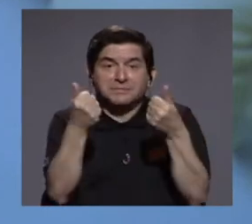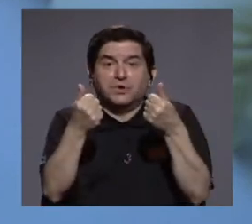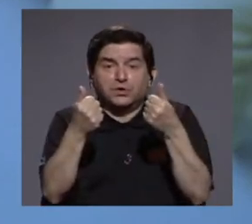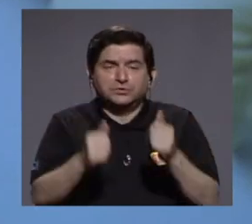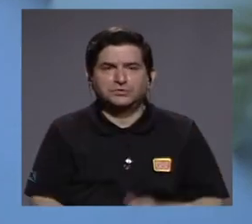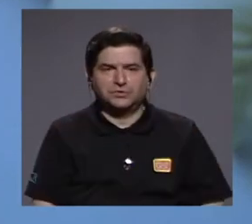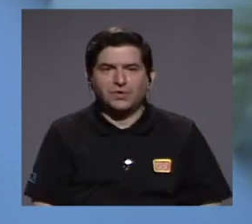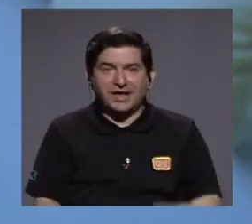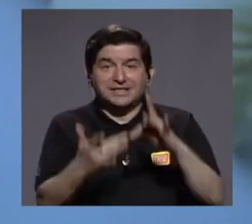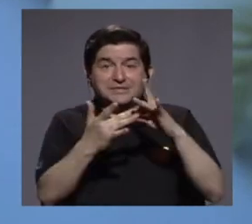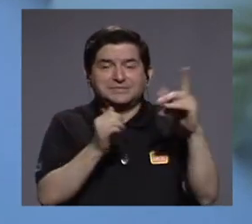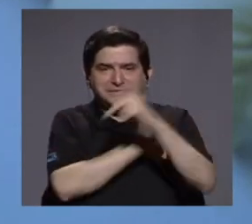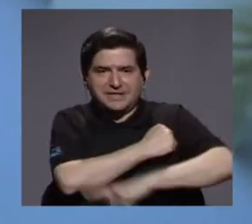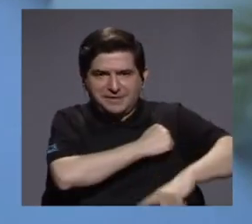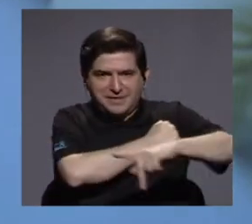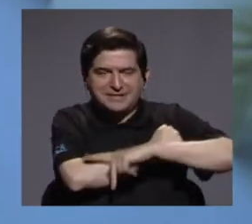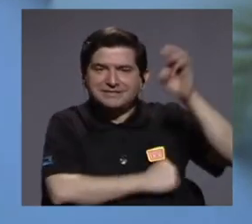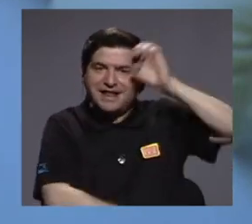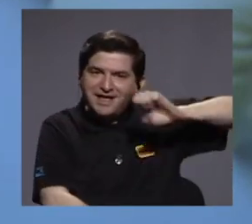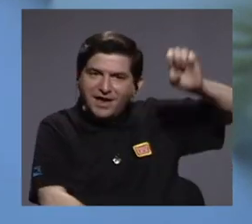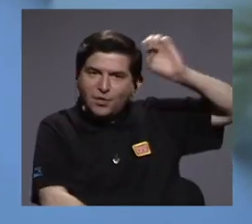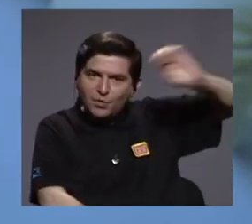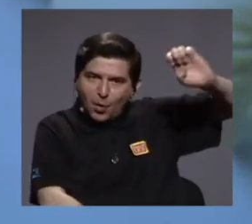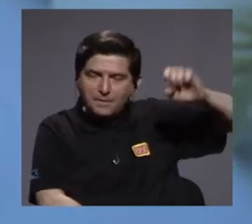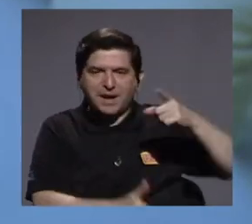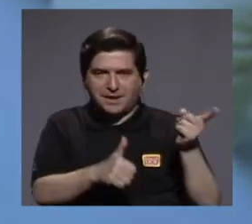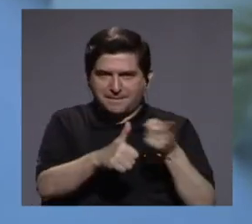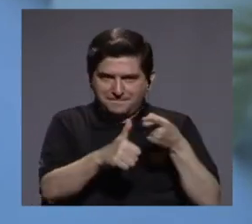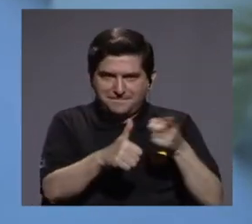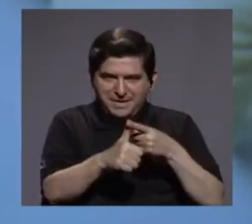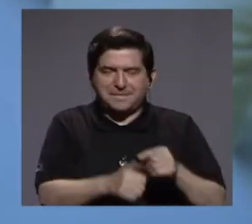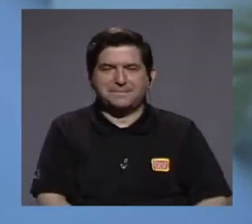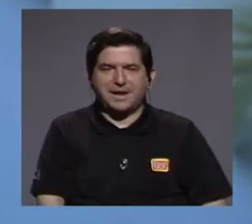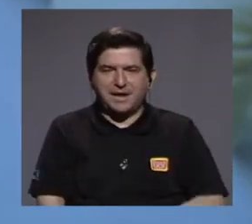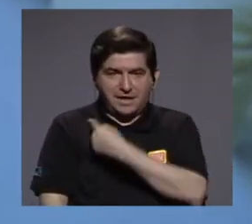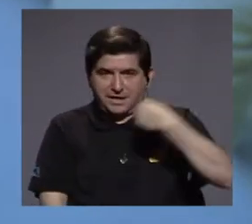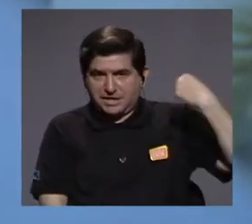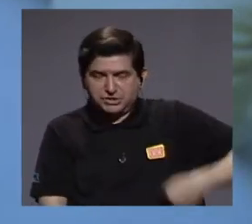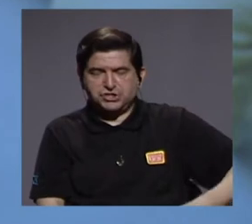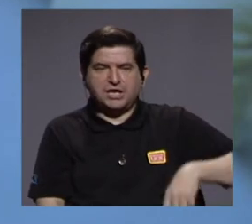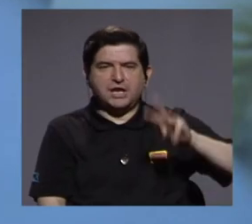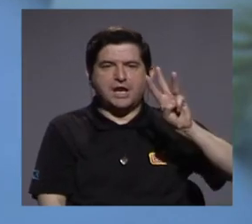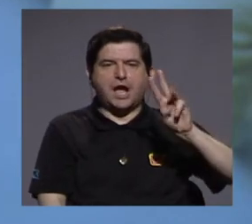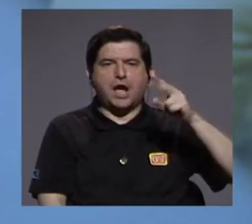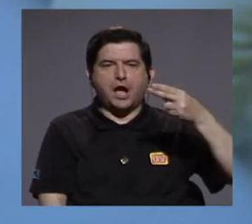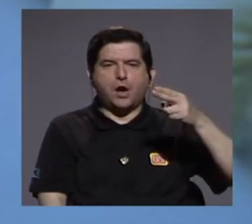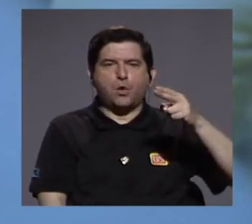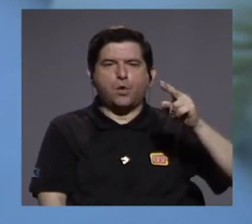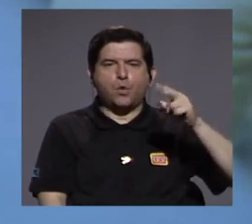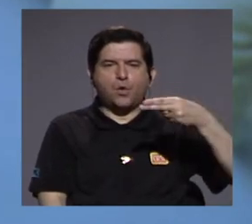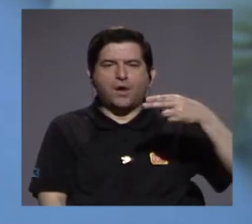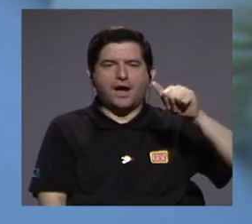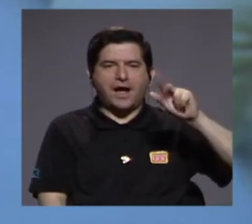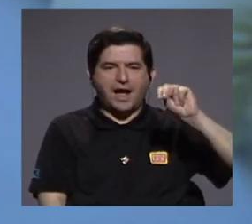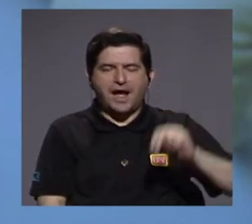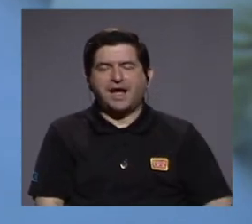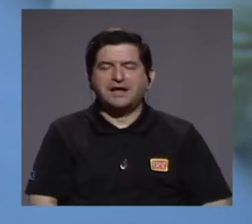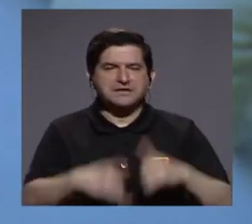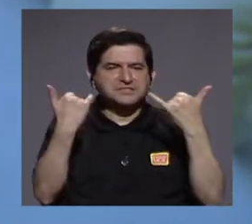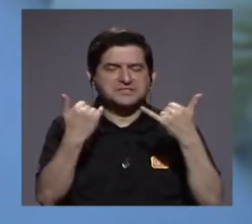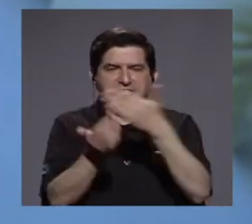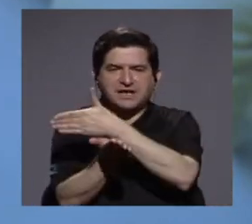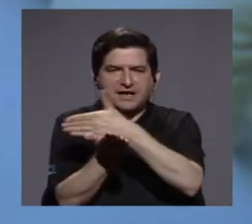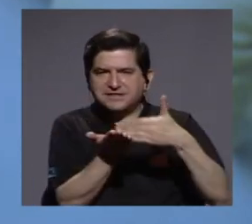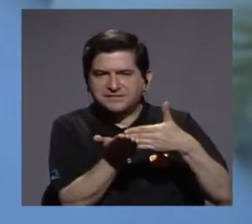cómo sobre todo en países de Europa, primeramente en China, en Wuhan, se cerraba el espacio aéreo, se cerraban las